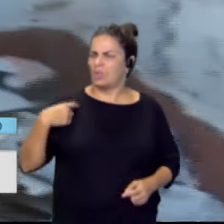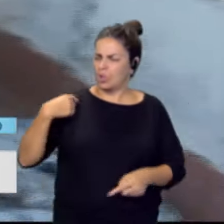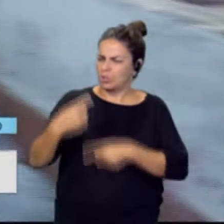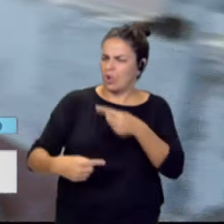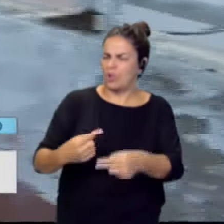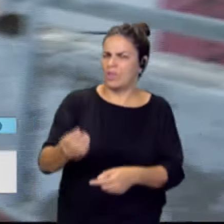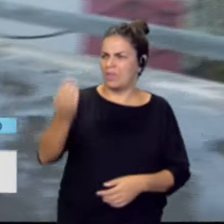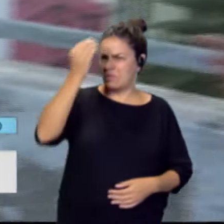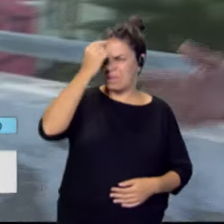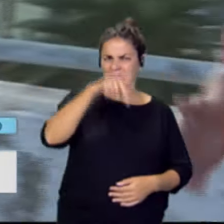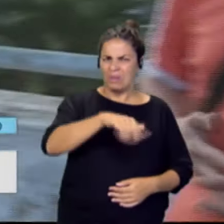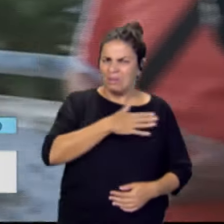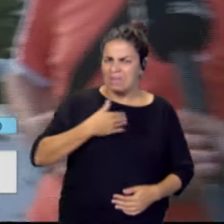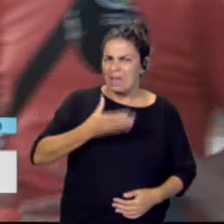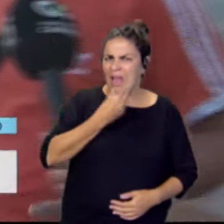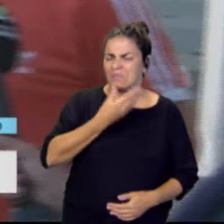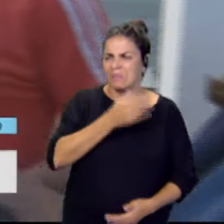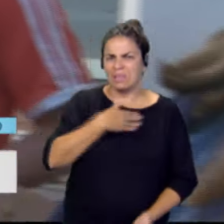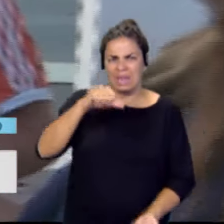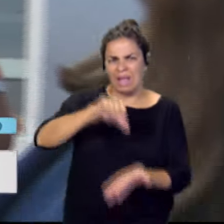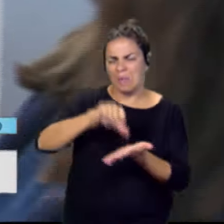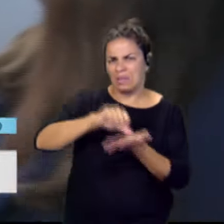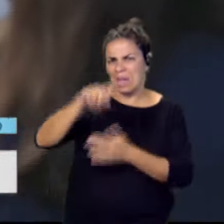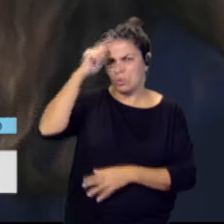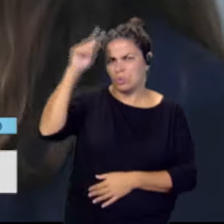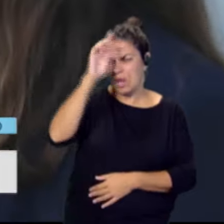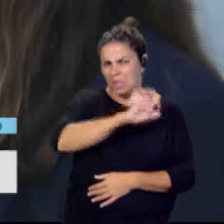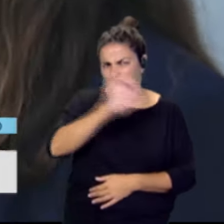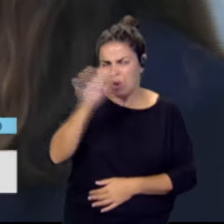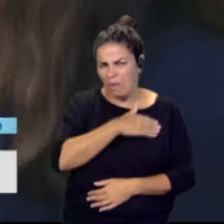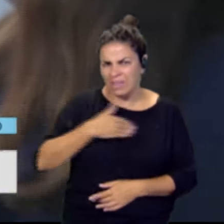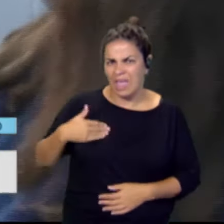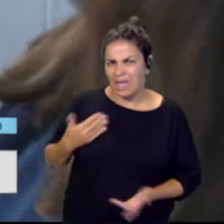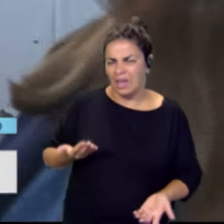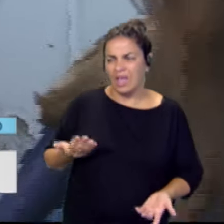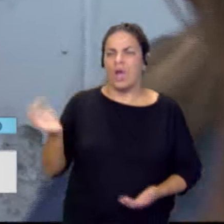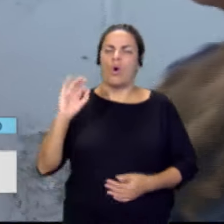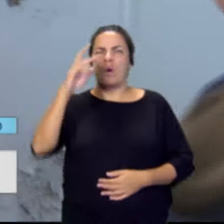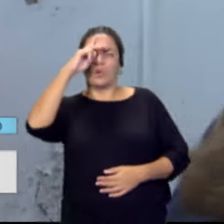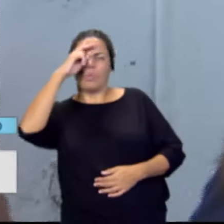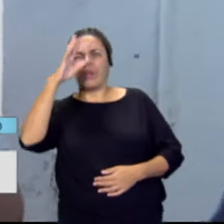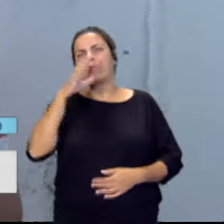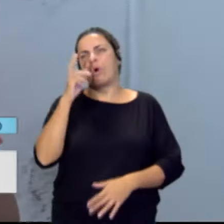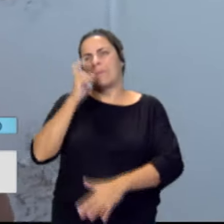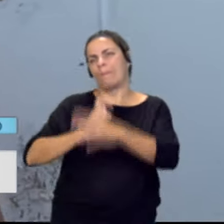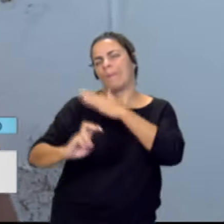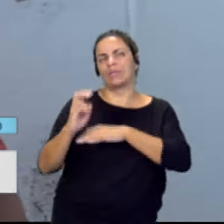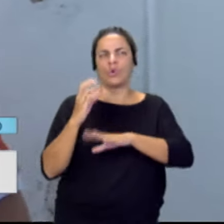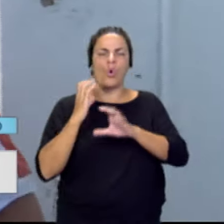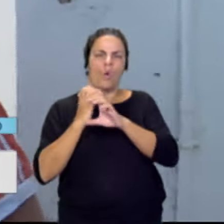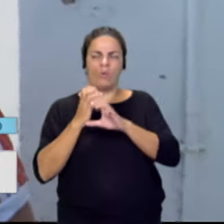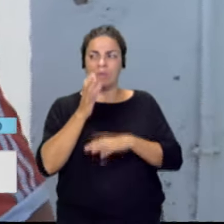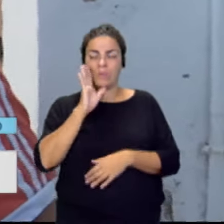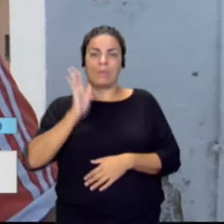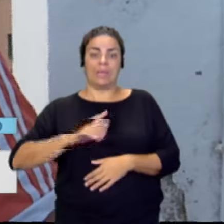aspiramos a ser capital cultural de Europa, nos preocupamos que si la Metro Guagua, como si en esta ciudad en pleno